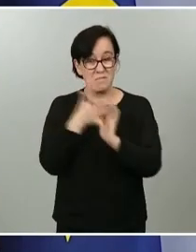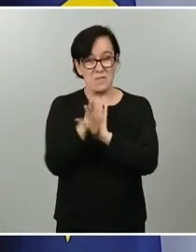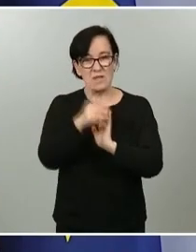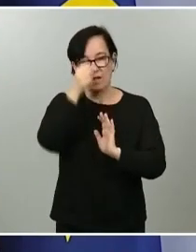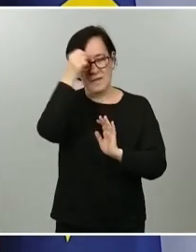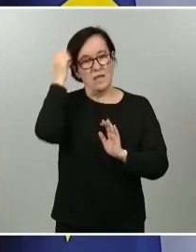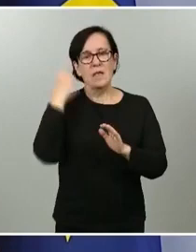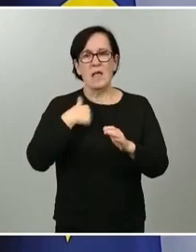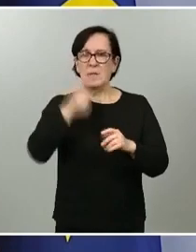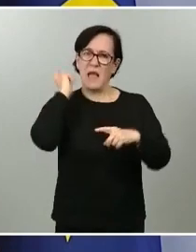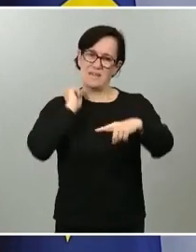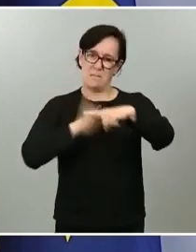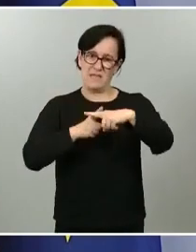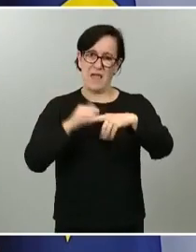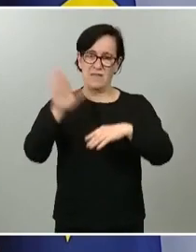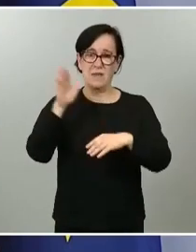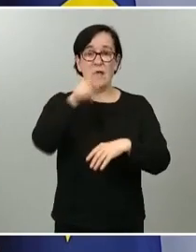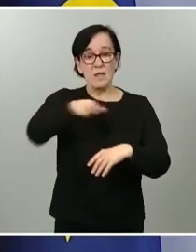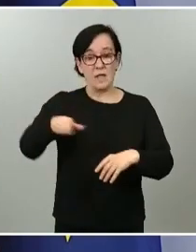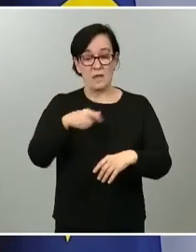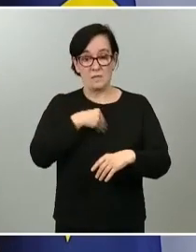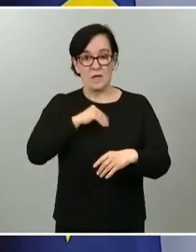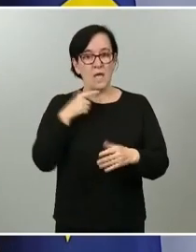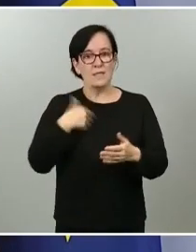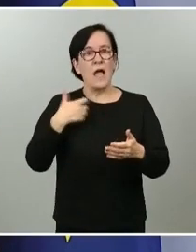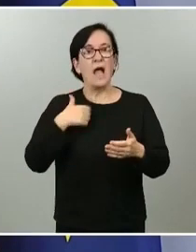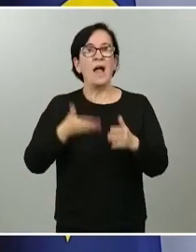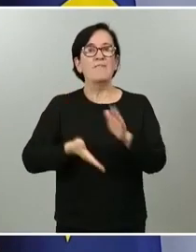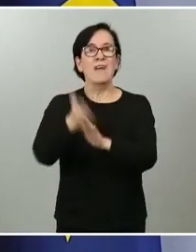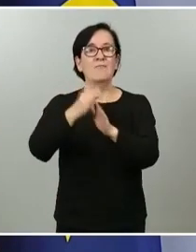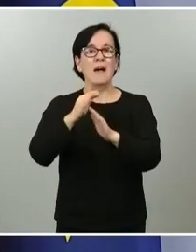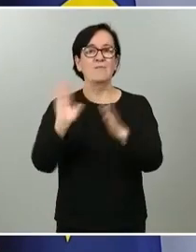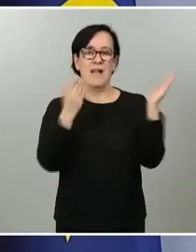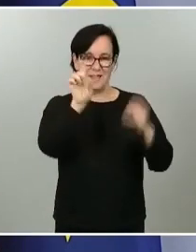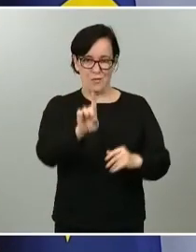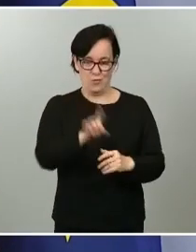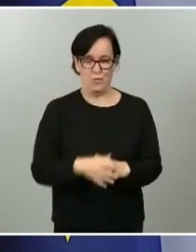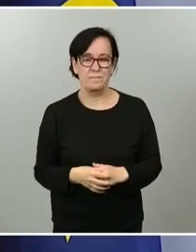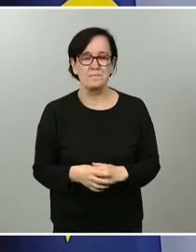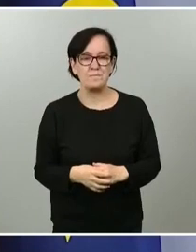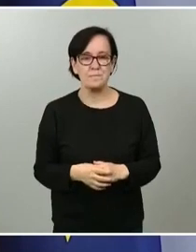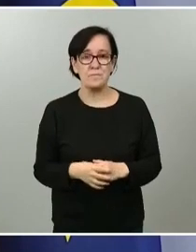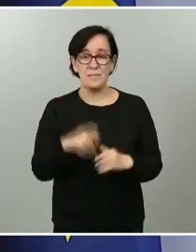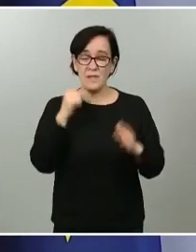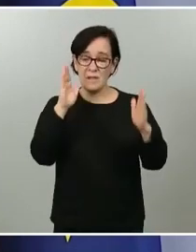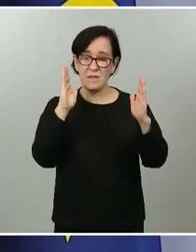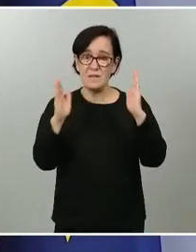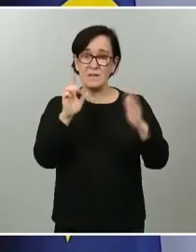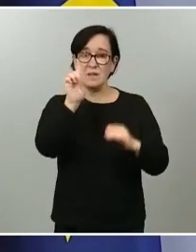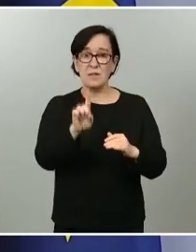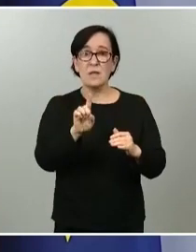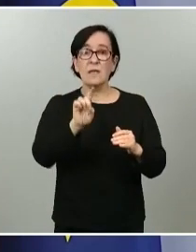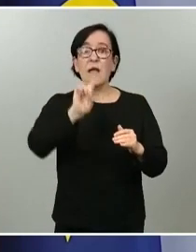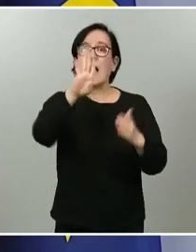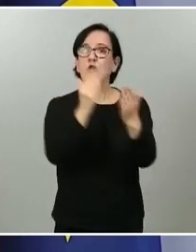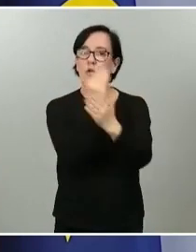mitad de los ciudadanos españoles van a poder ir a entrar en fase 1. Quiero recordar que esta fase 1 tiene una duración prevista de 14 días, que